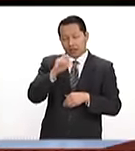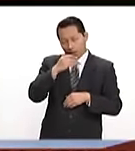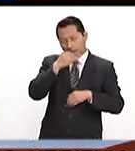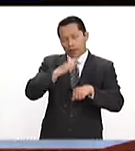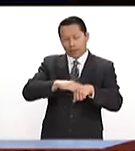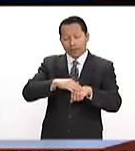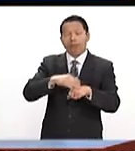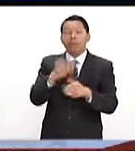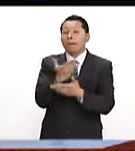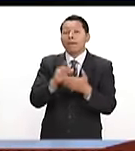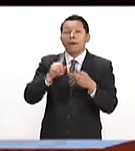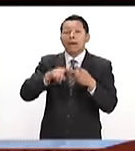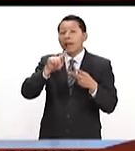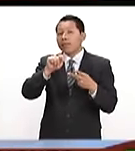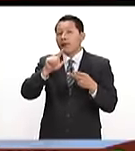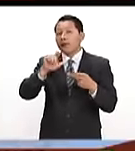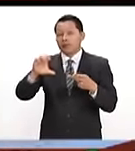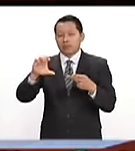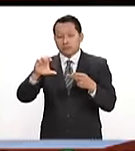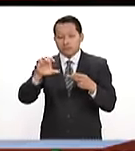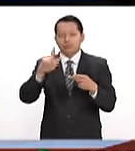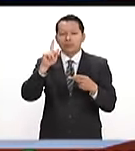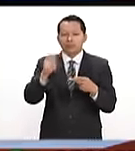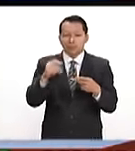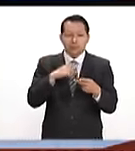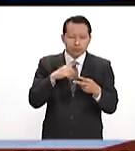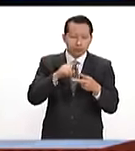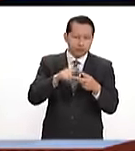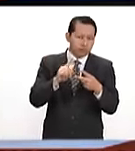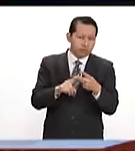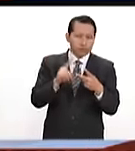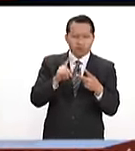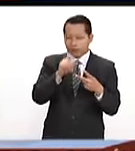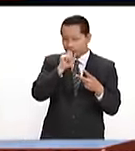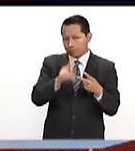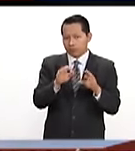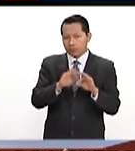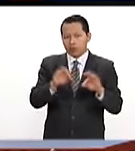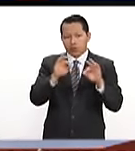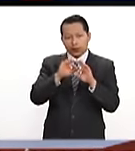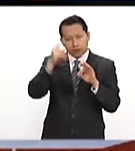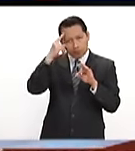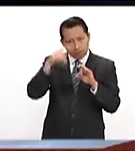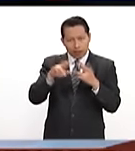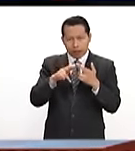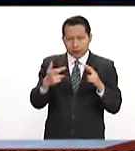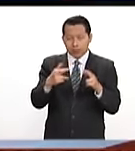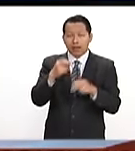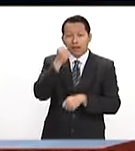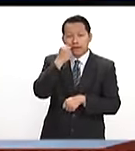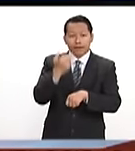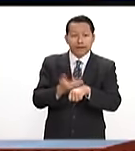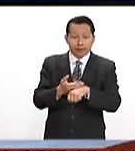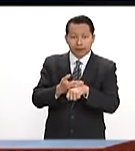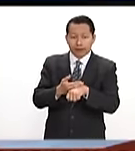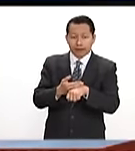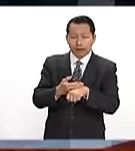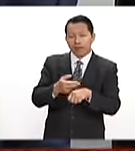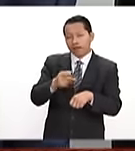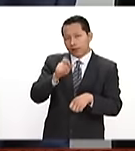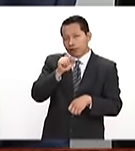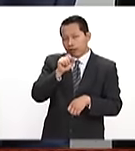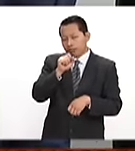Por otro lado, está el Tratado de Libre Comercio, dos piezas fundamentales en nuestro futuro de las relaciones. El secretario, nuestro